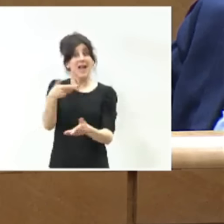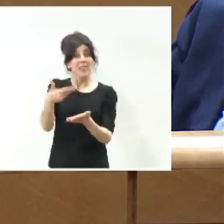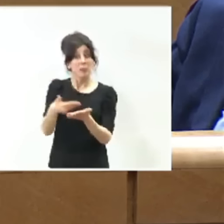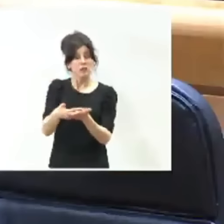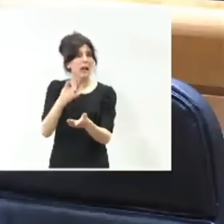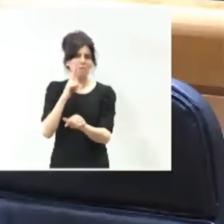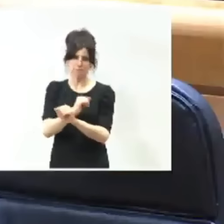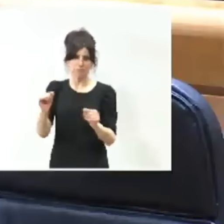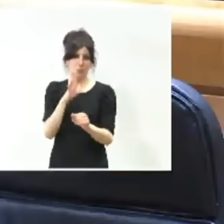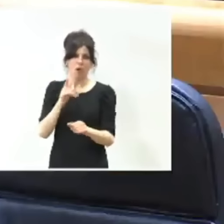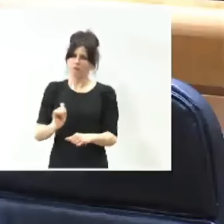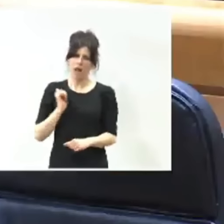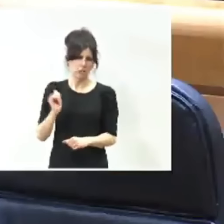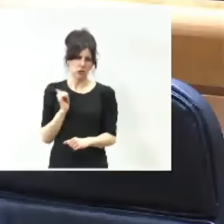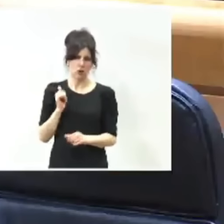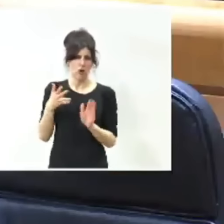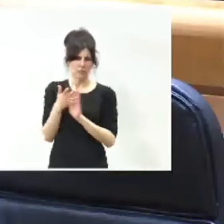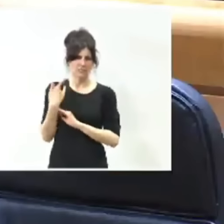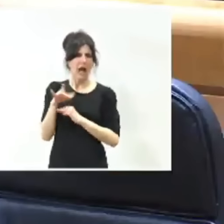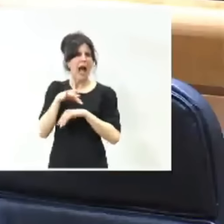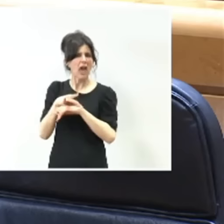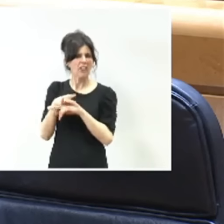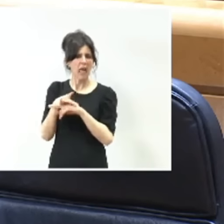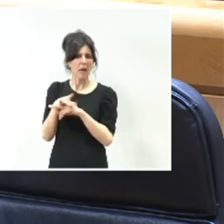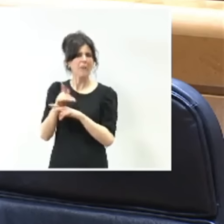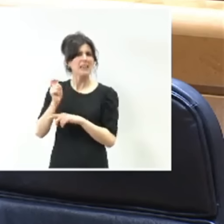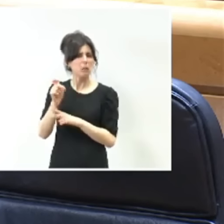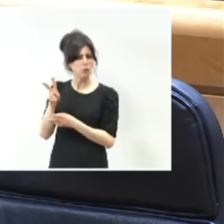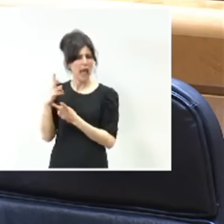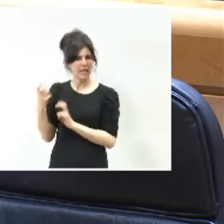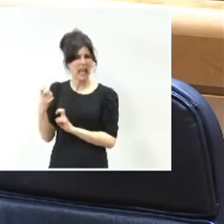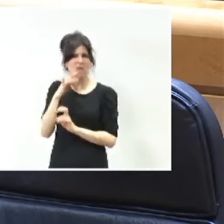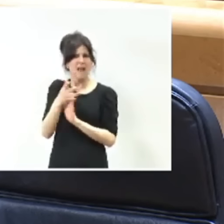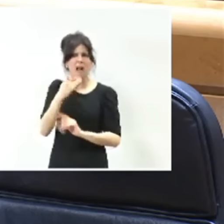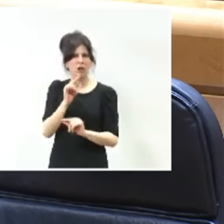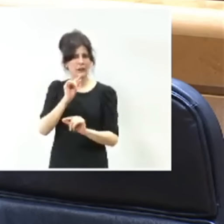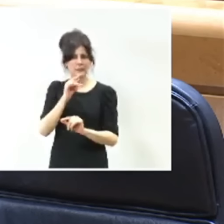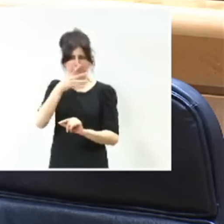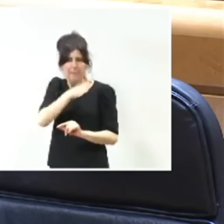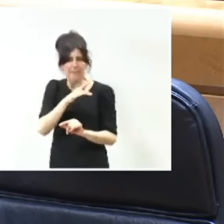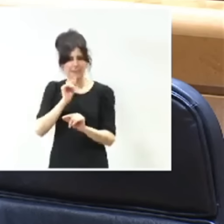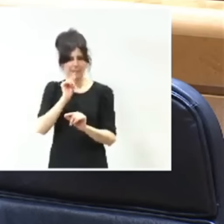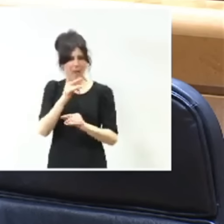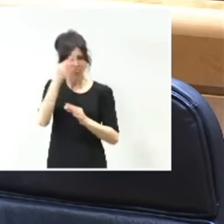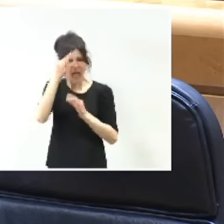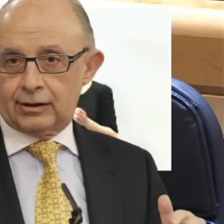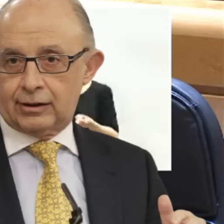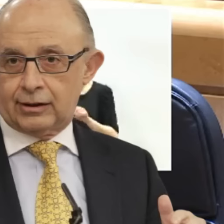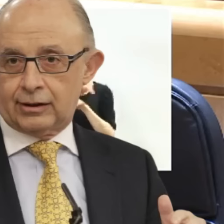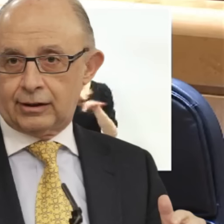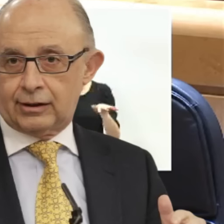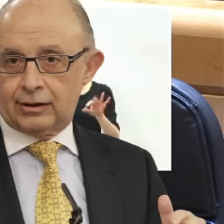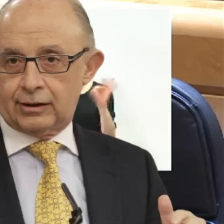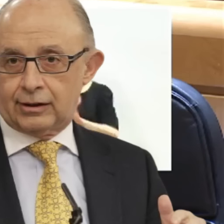porque es falso que la agencia tributaria haya filtrado nada. La agencia tributaria en este